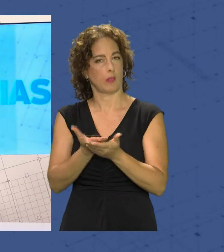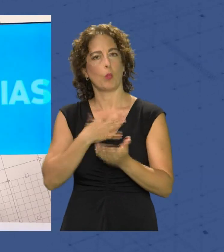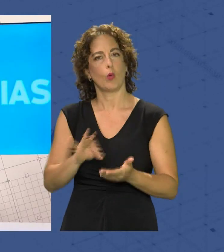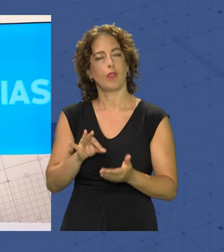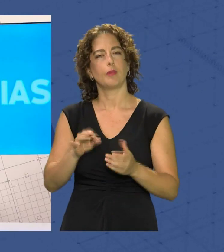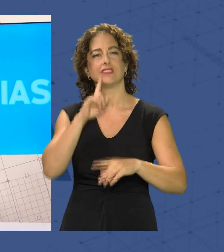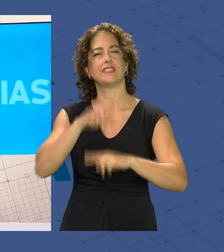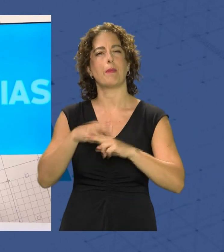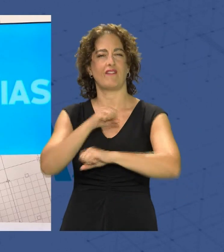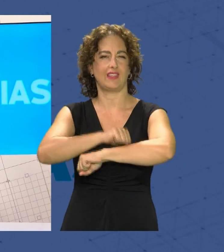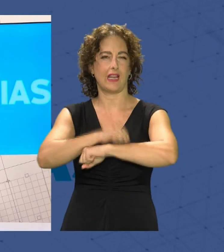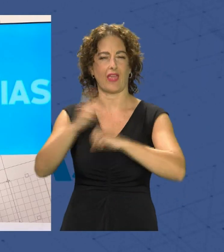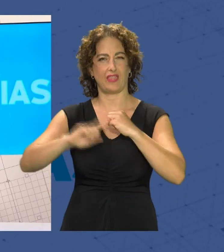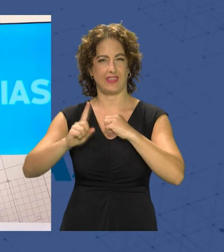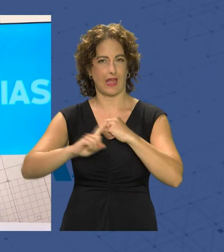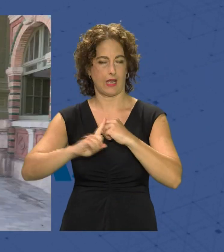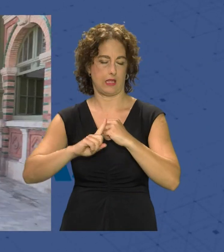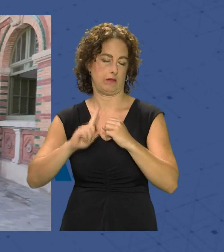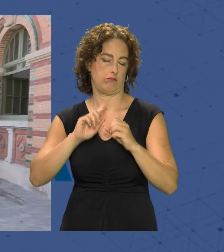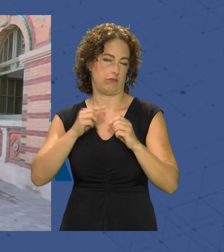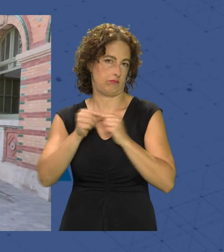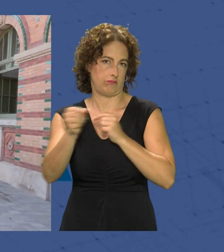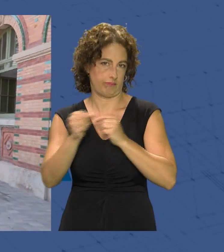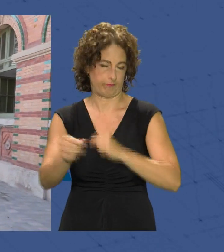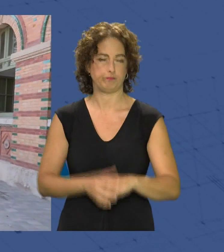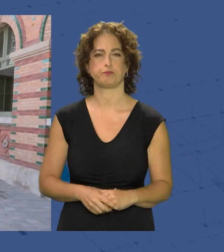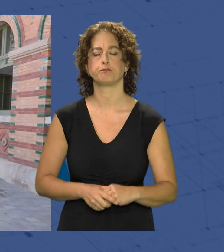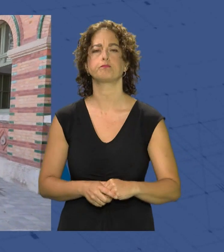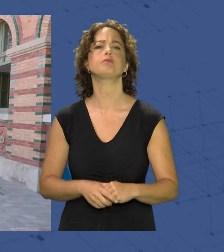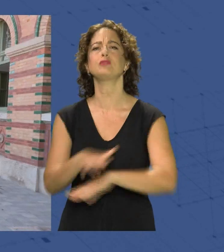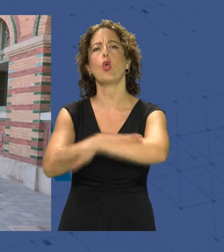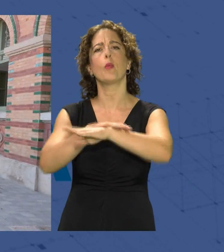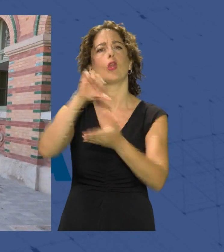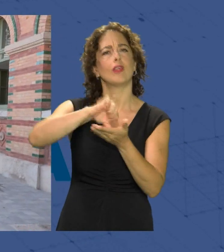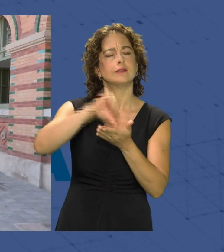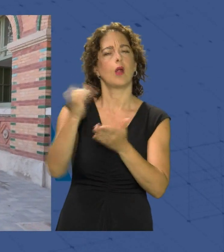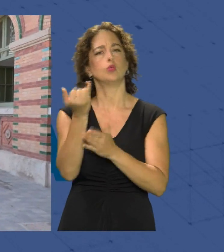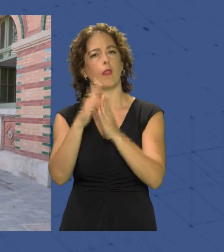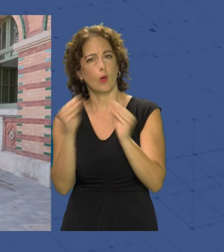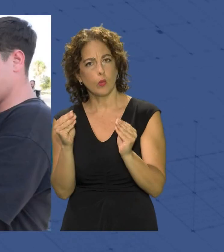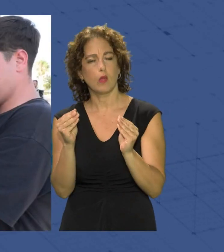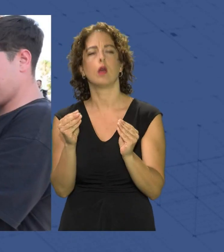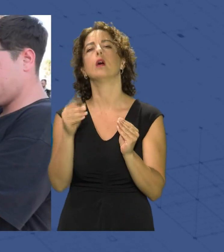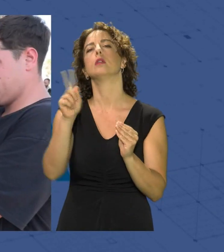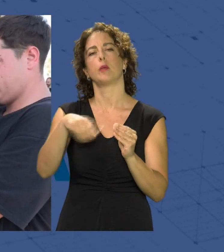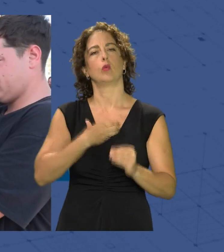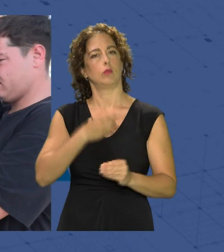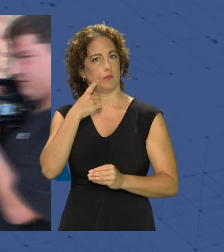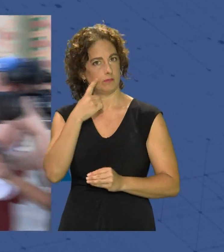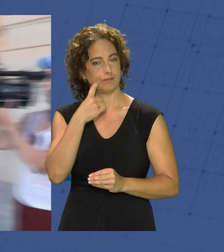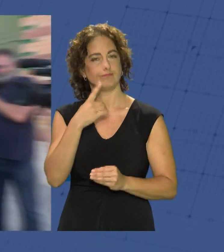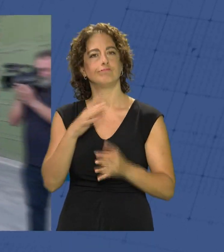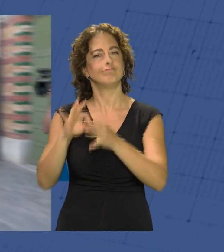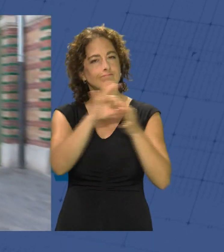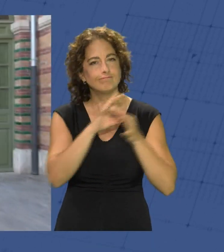ventanilla digital telemática. Gobierno Central, Junta de Andalucía y Ayuntamiento de Almería pasan